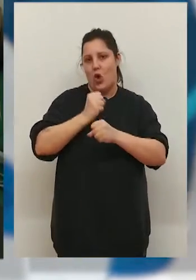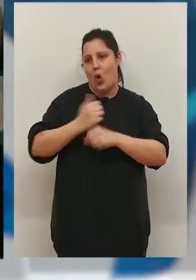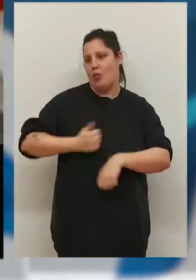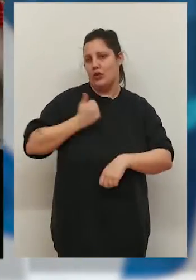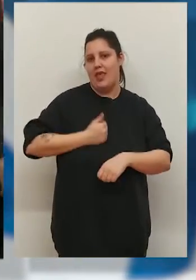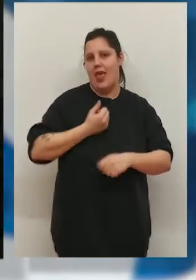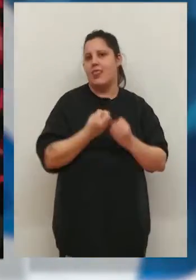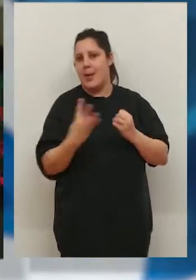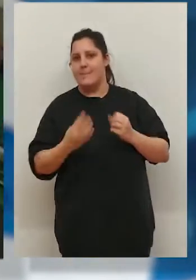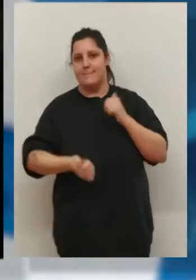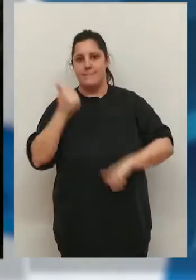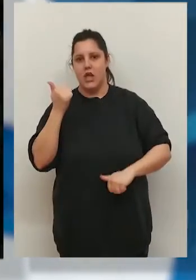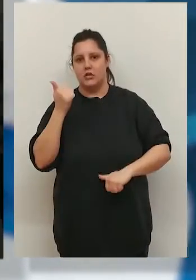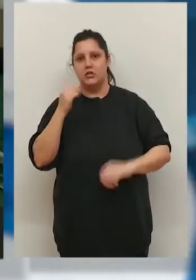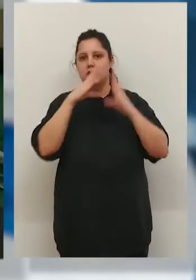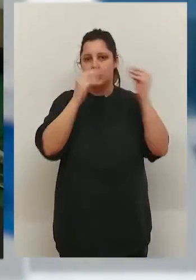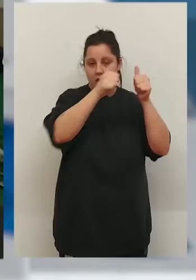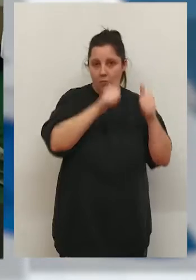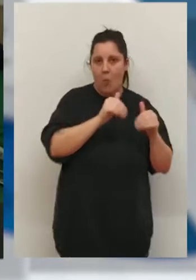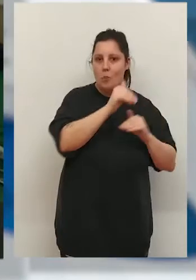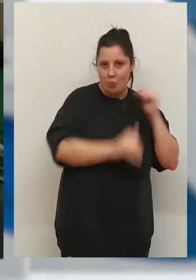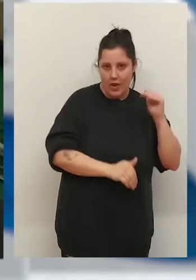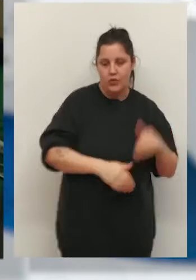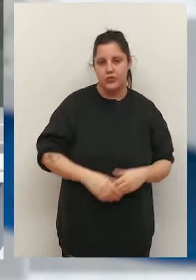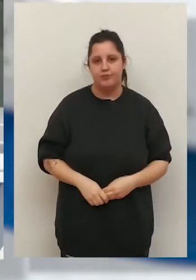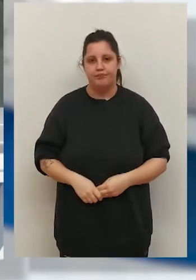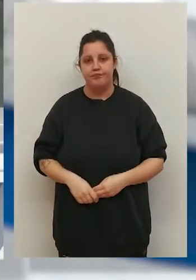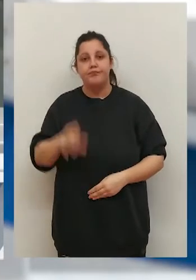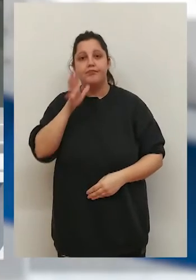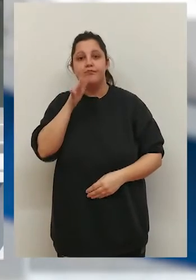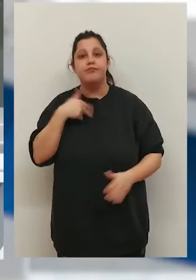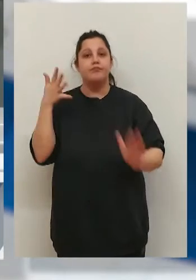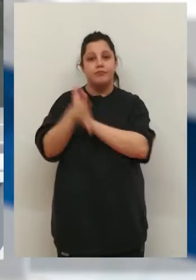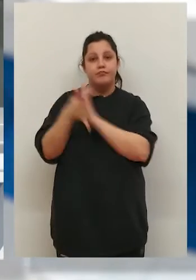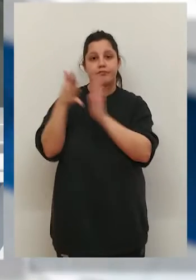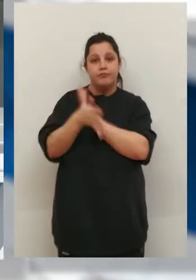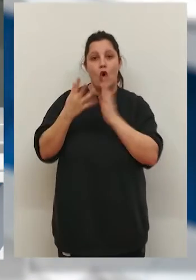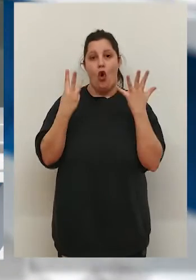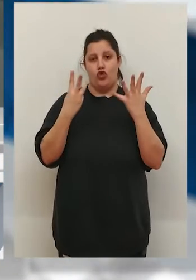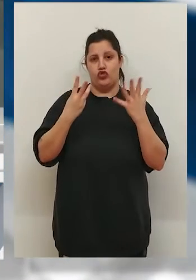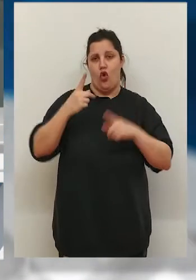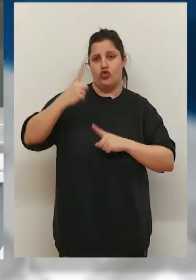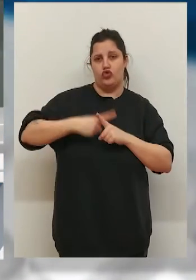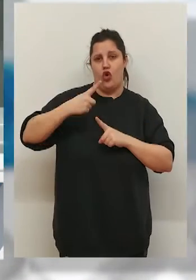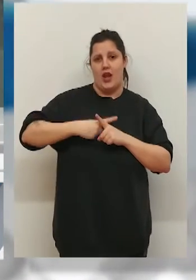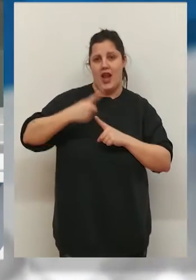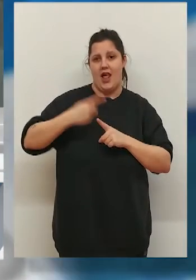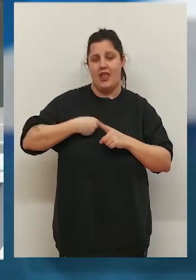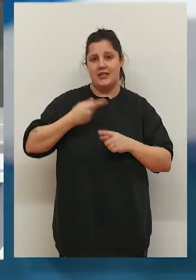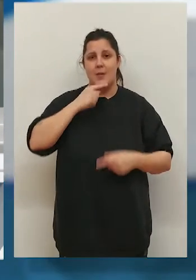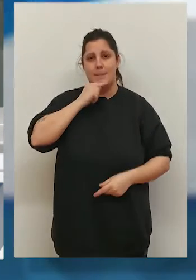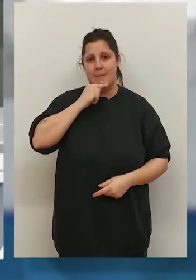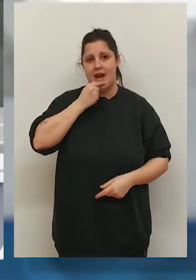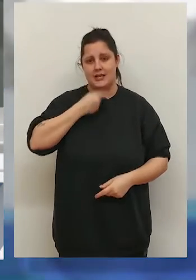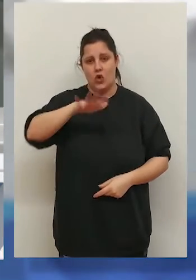tienes la oportunidad de trabajar en más cosas que en una carrera. Y les contamos ahora que unas ocho toneladas de plástico han ardido en un